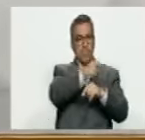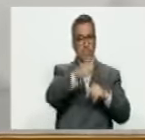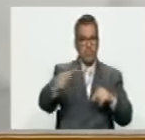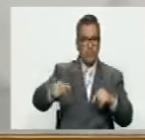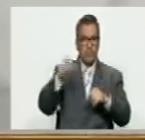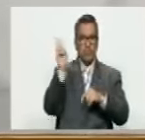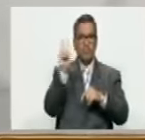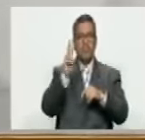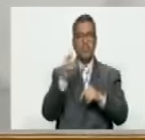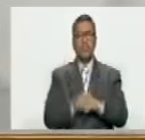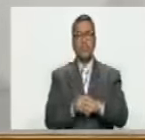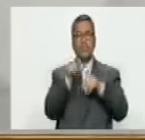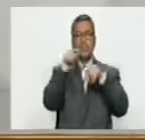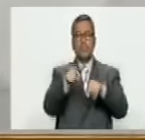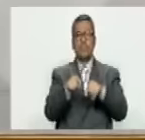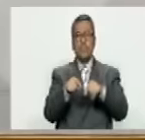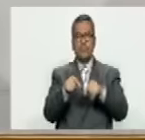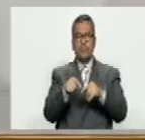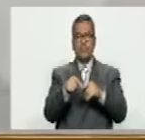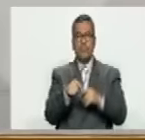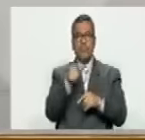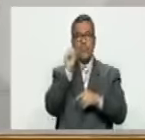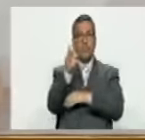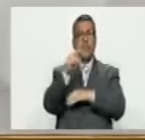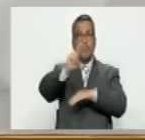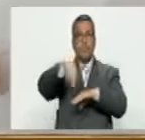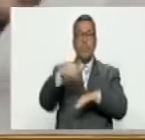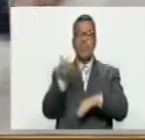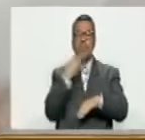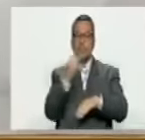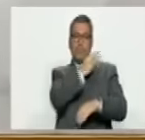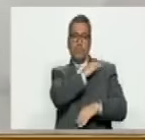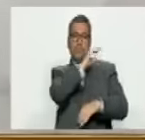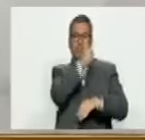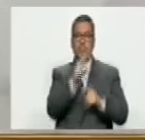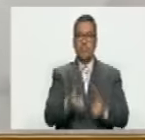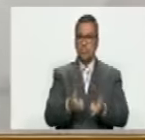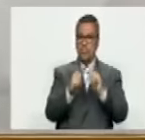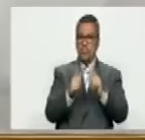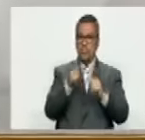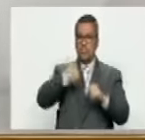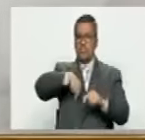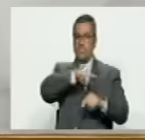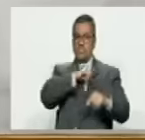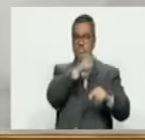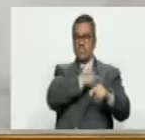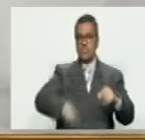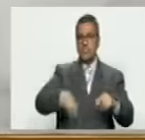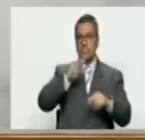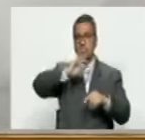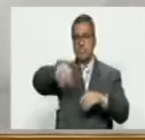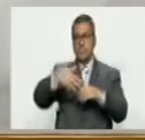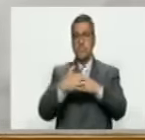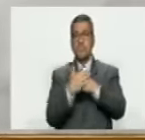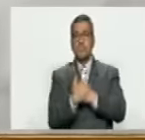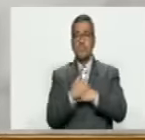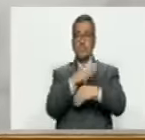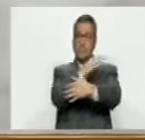venezolano. Desde este Parlamento, desde nuestra Junta Directiva, con el permiso de nuestro presidente Jorge Rodríguez,